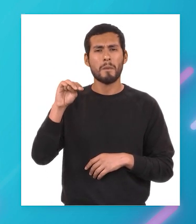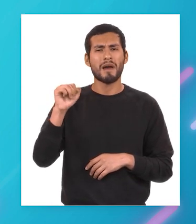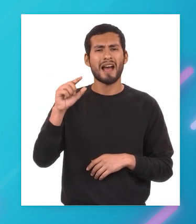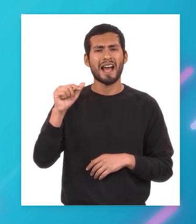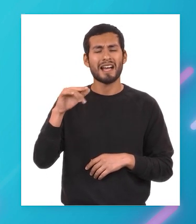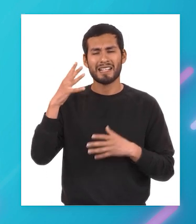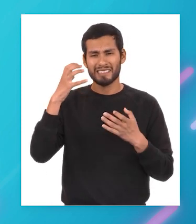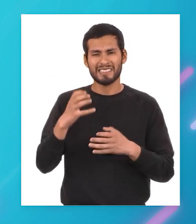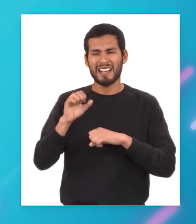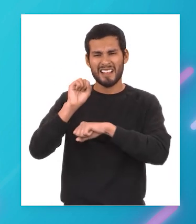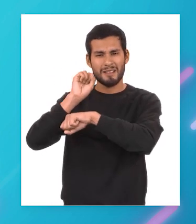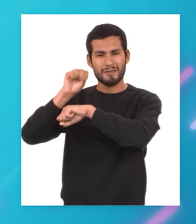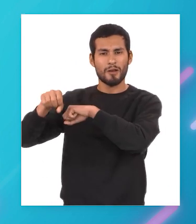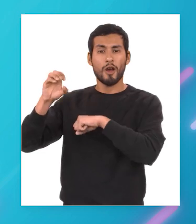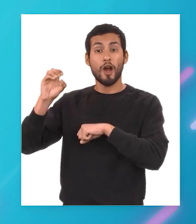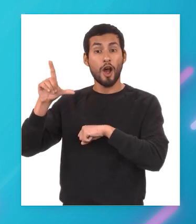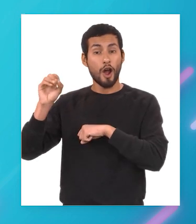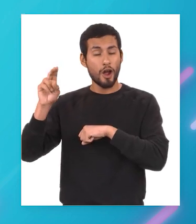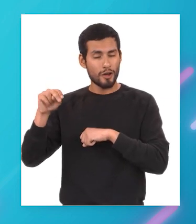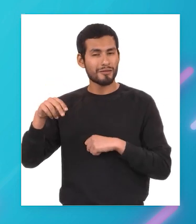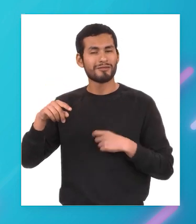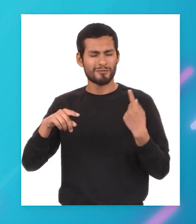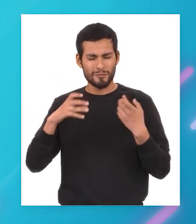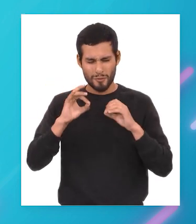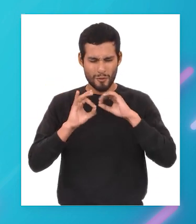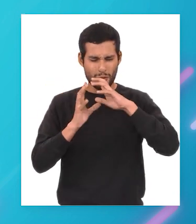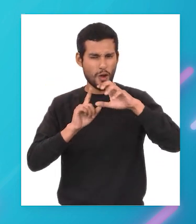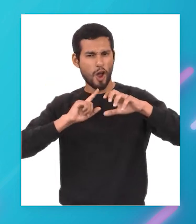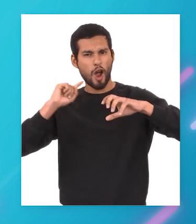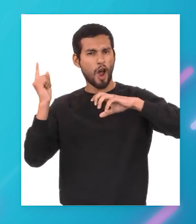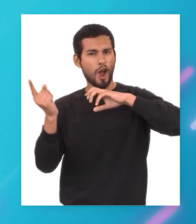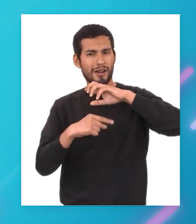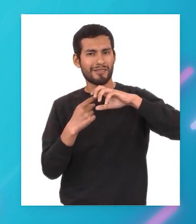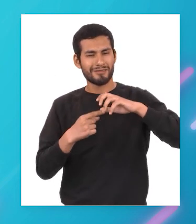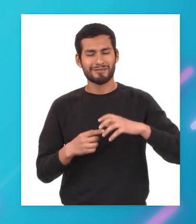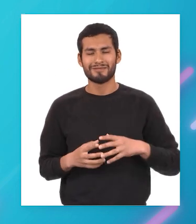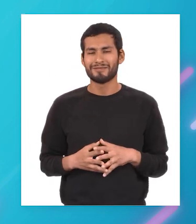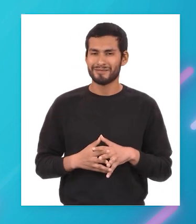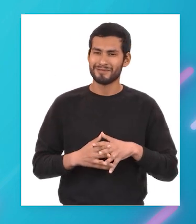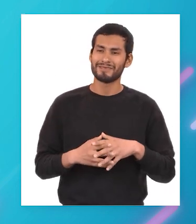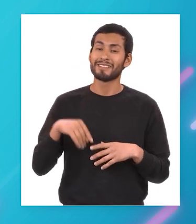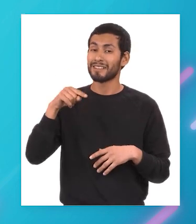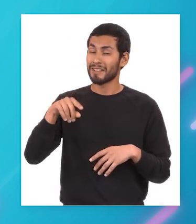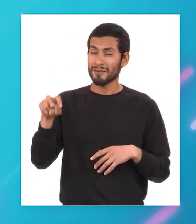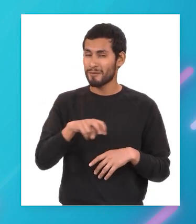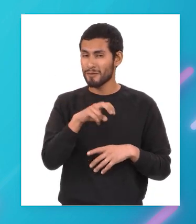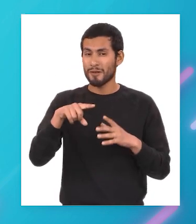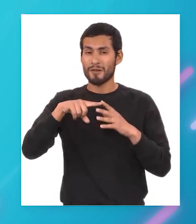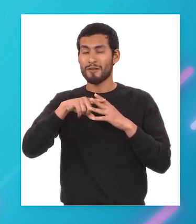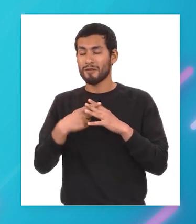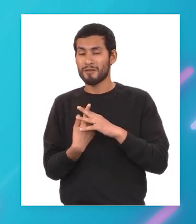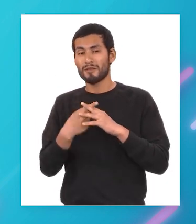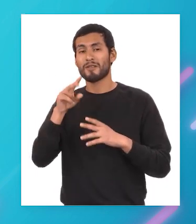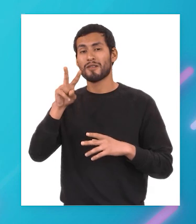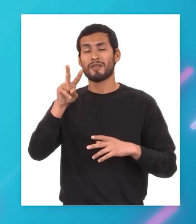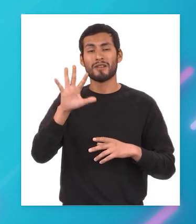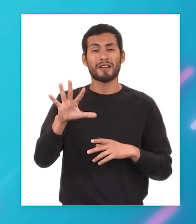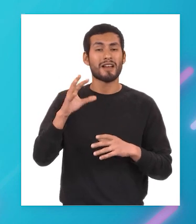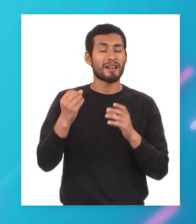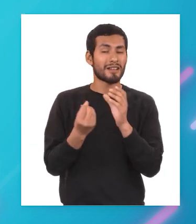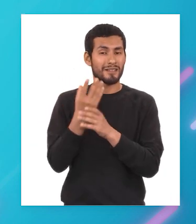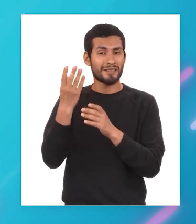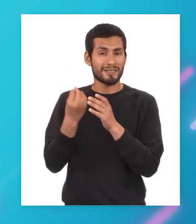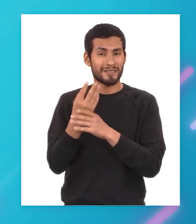quien quiso superar las aventuras de colón dando la vuelta al mundo su expedición inició un 25